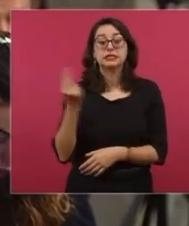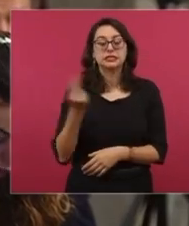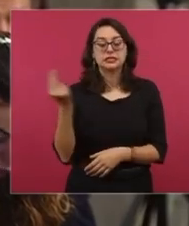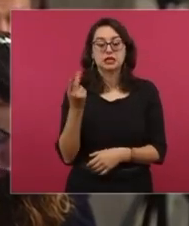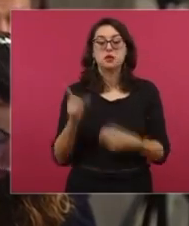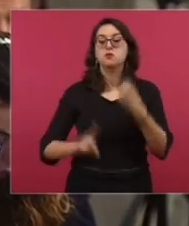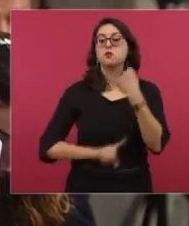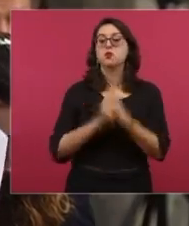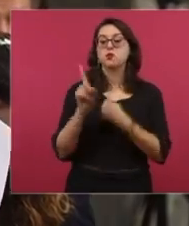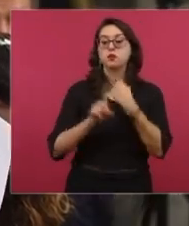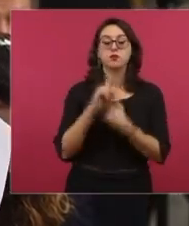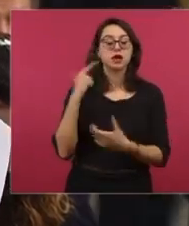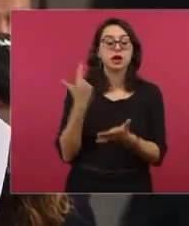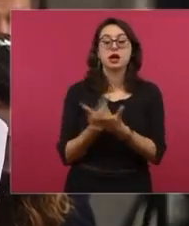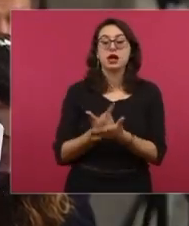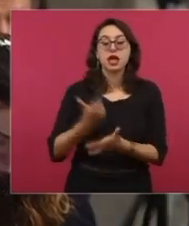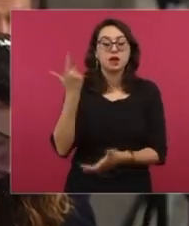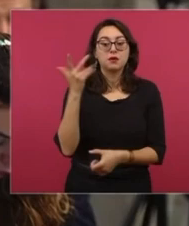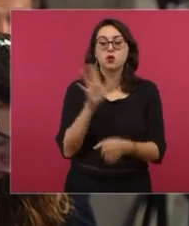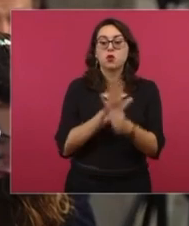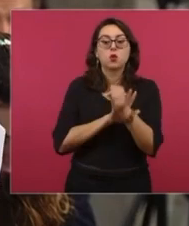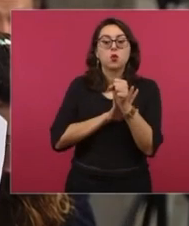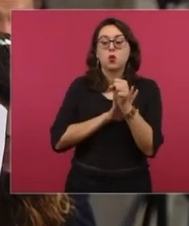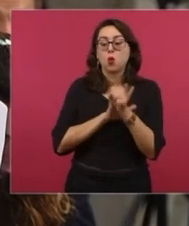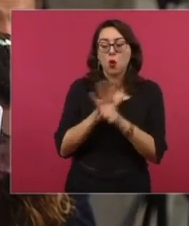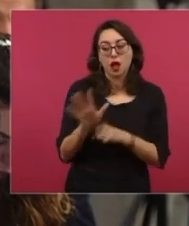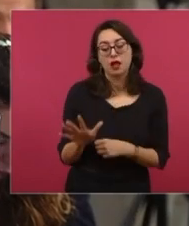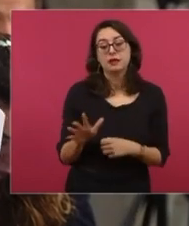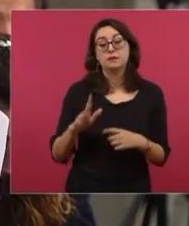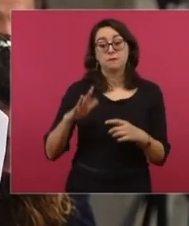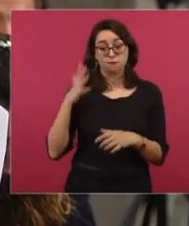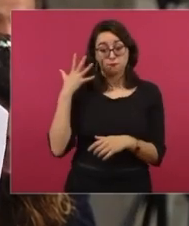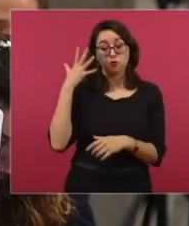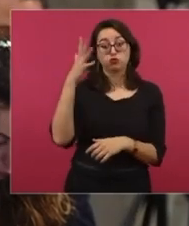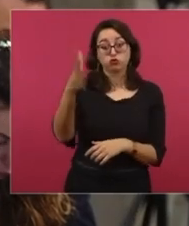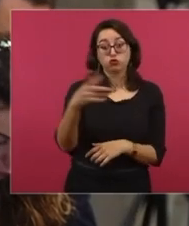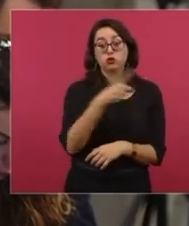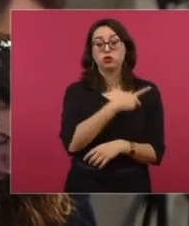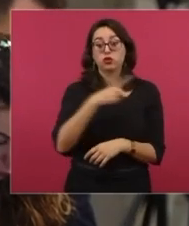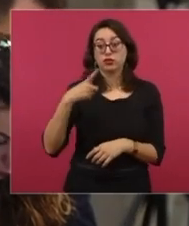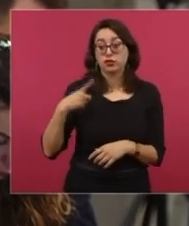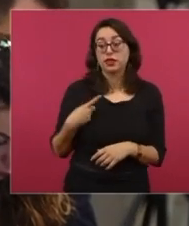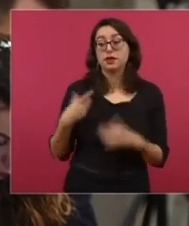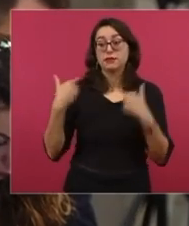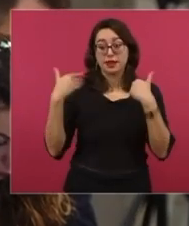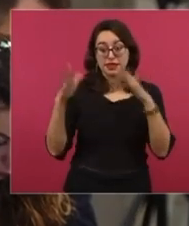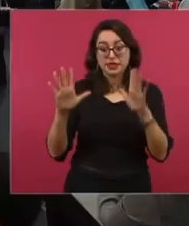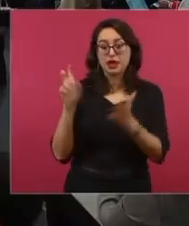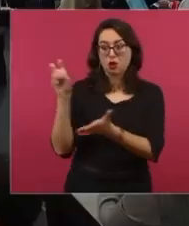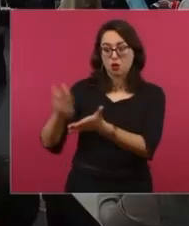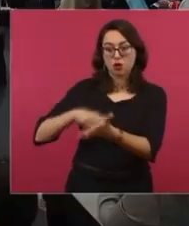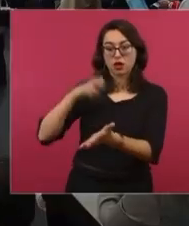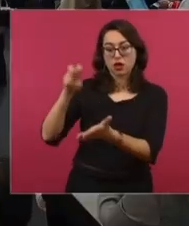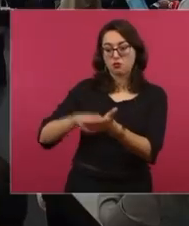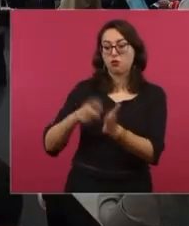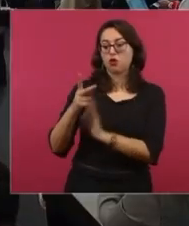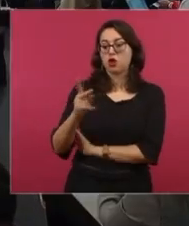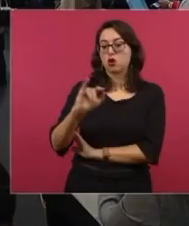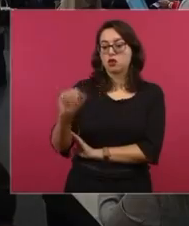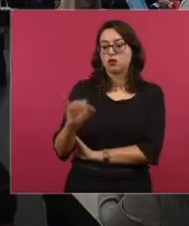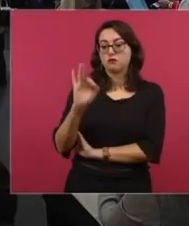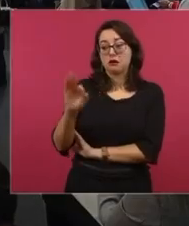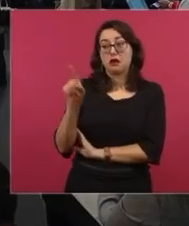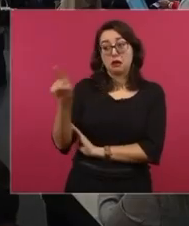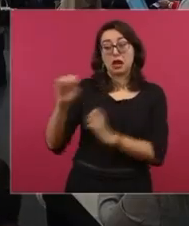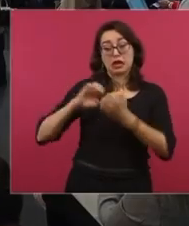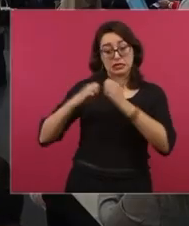pendiente que usted le dejaría a los mexicanos es el gran enemigo, que es el Poder Judicial y su falta de purificación.